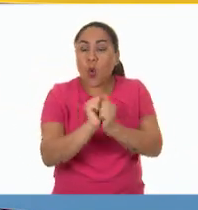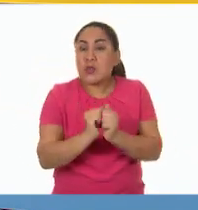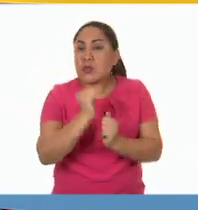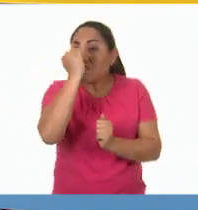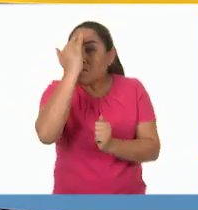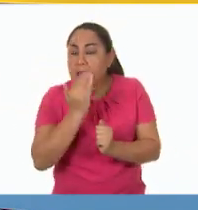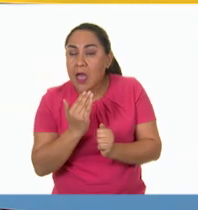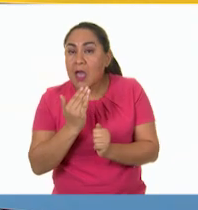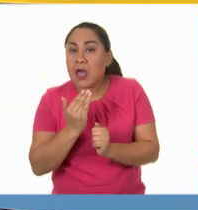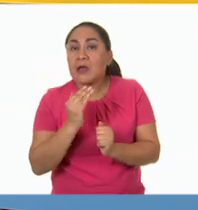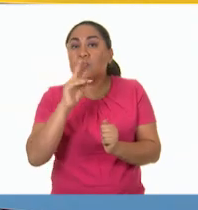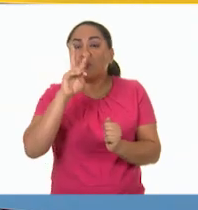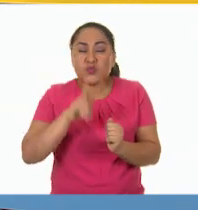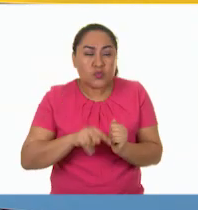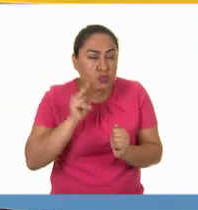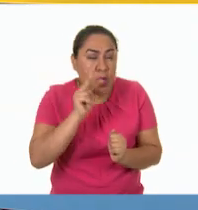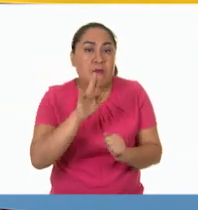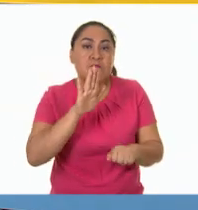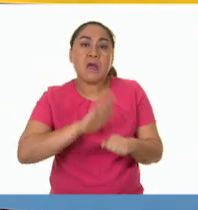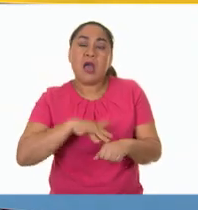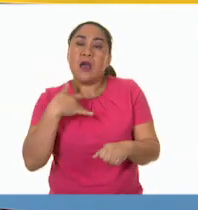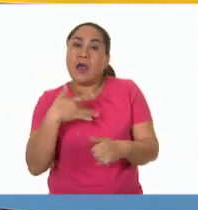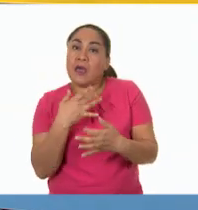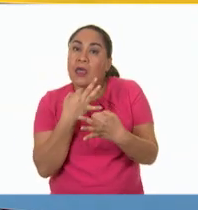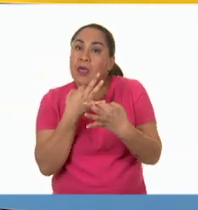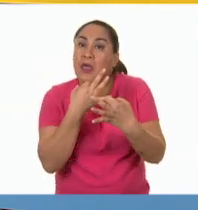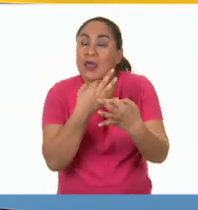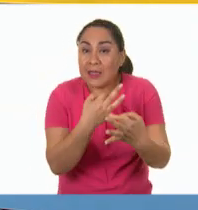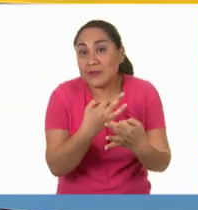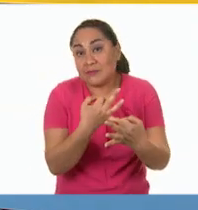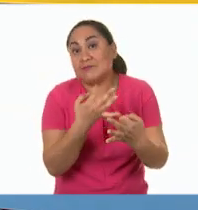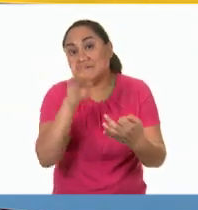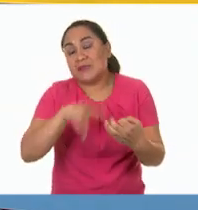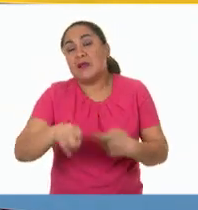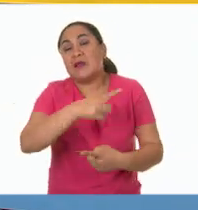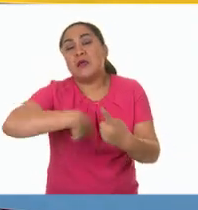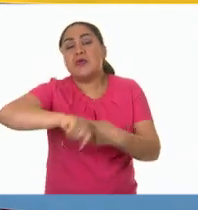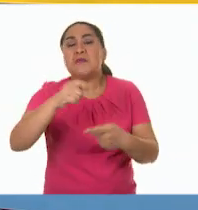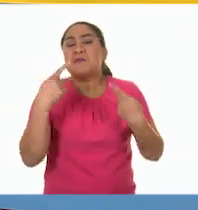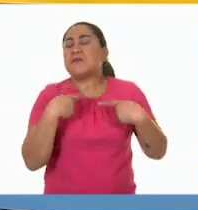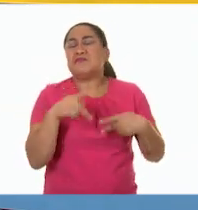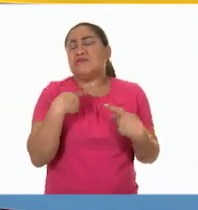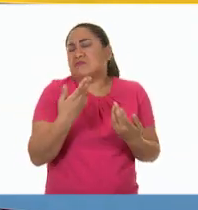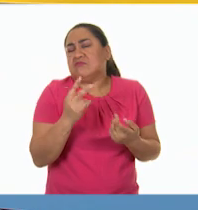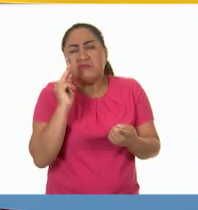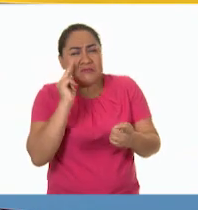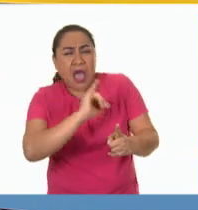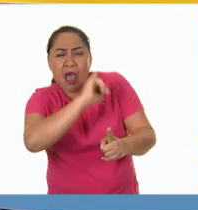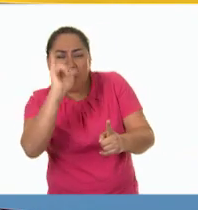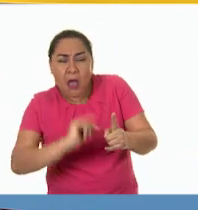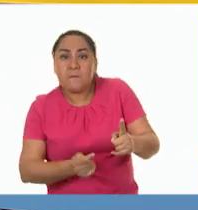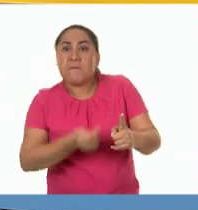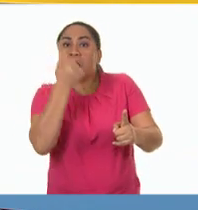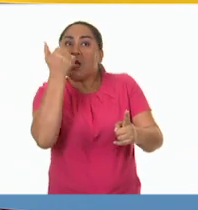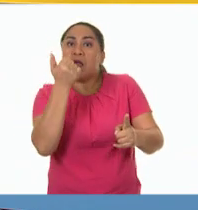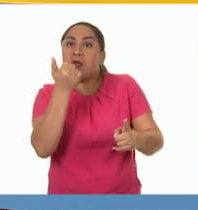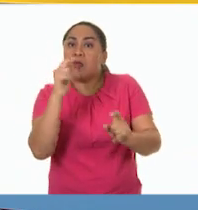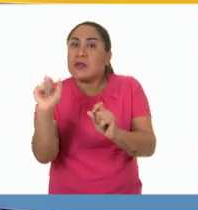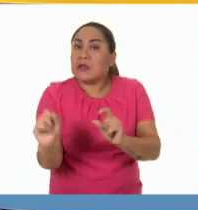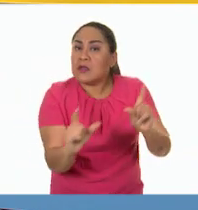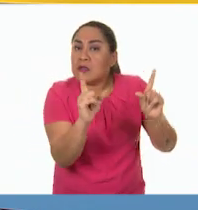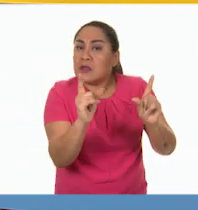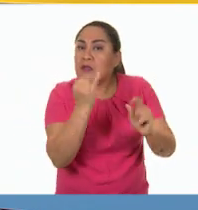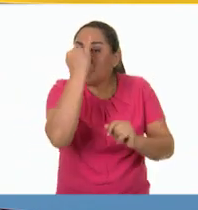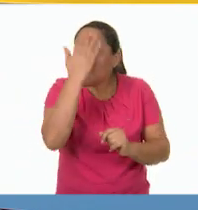resultaba sumamente llamativa para una sociedad que no estaba acostumbrada a verse retratada de esa manera. Por ejemplo, Jenny,